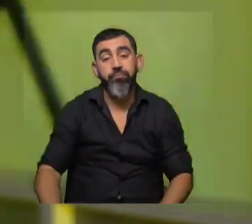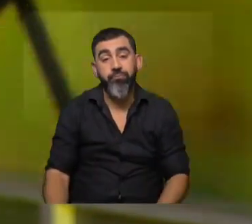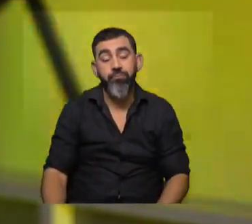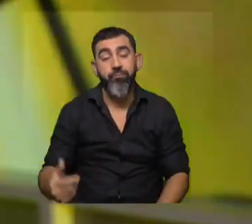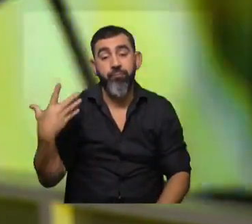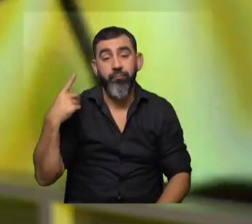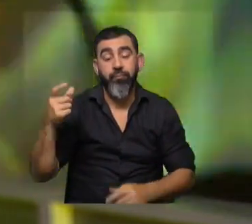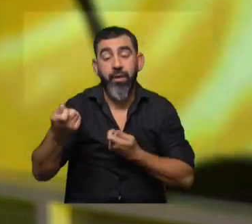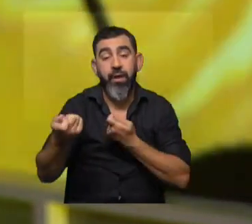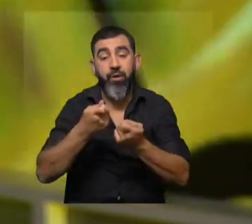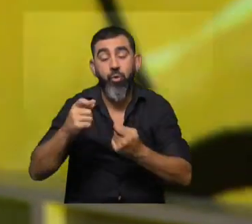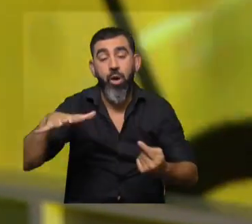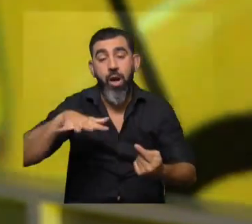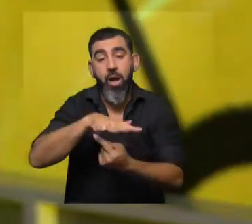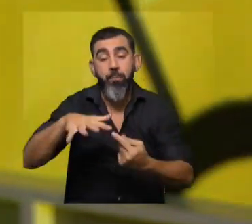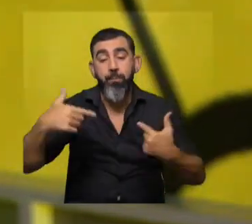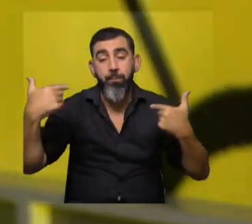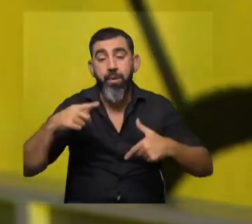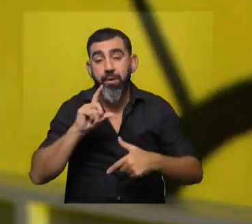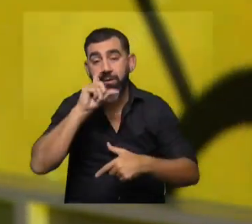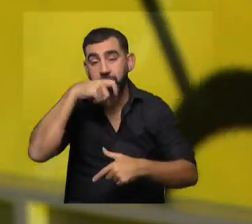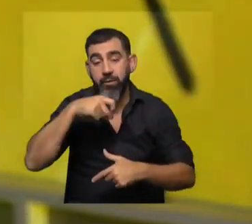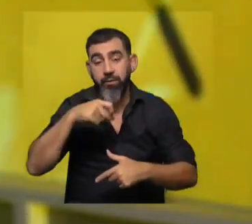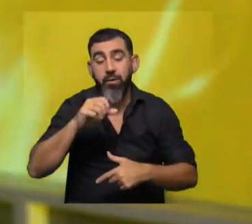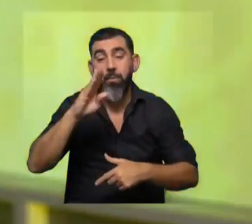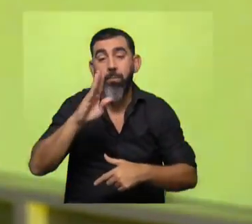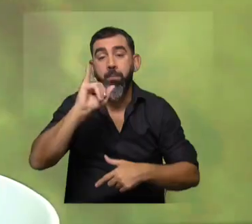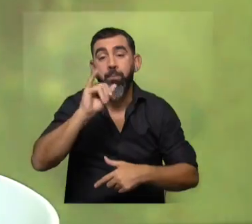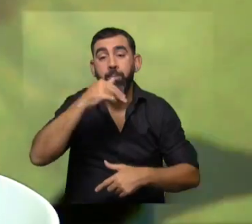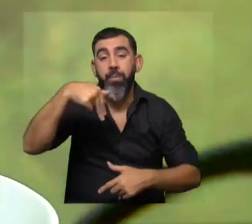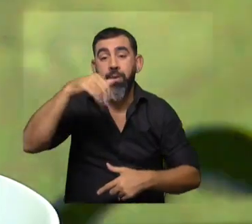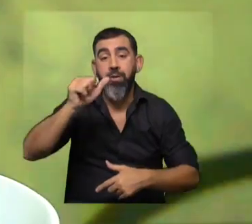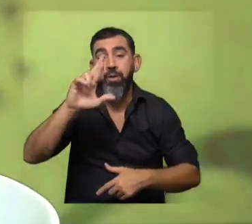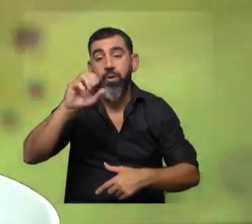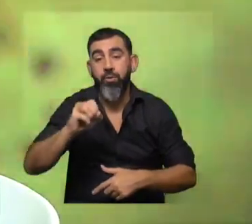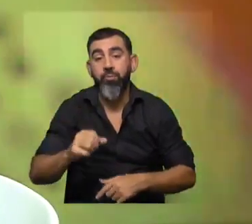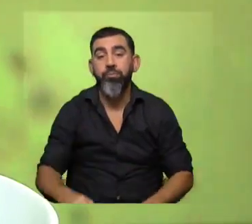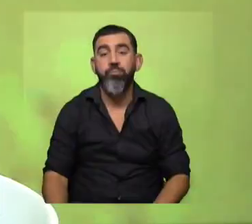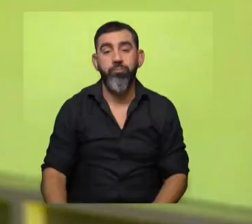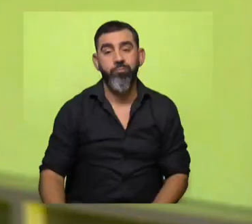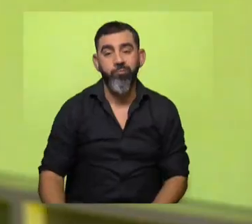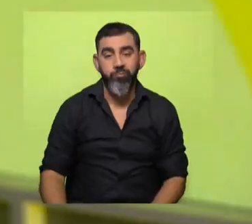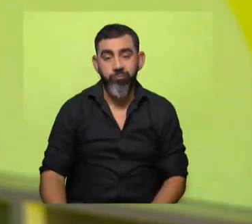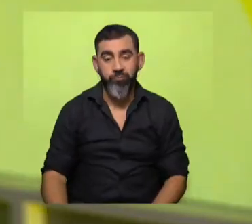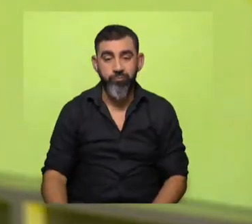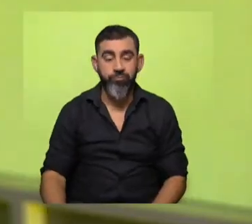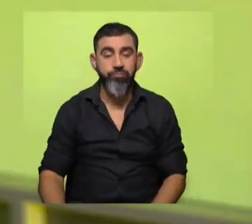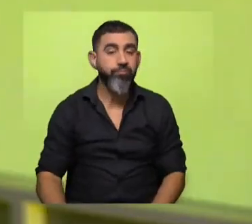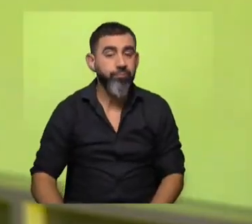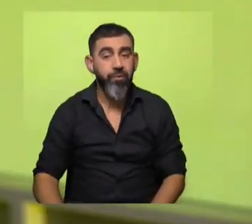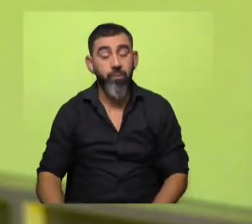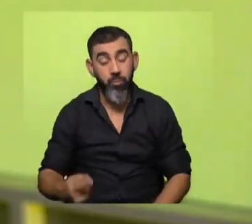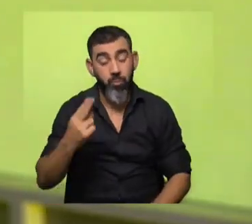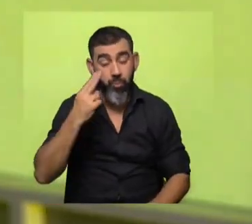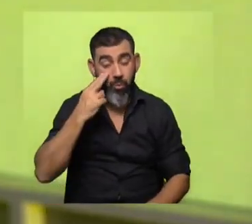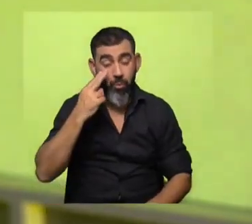la gerenta de gestión ambiental de la Intendencia de Montevideo, Verónica Piñero, bienvenida, gracias por estar acá. Muchas gracias. Verónica, es un problema